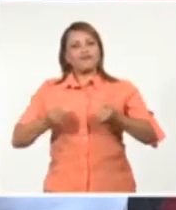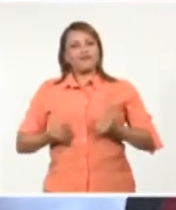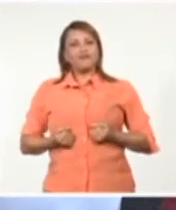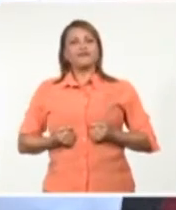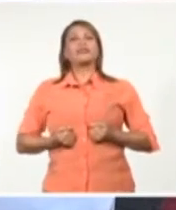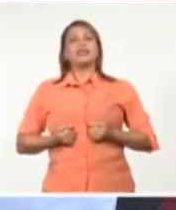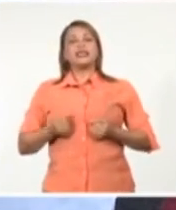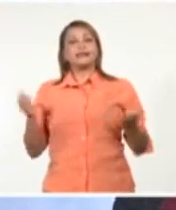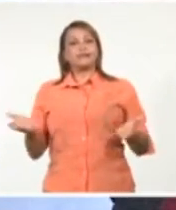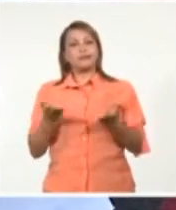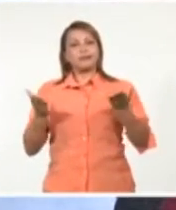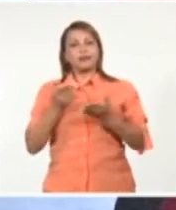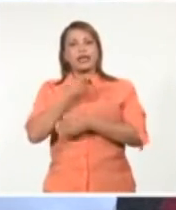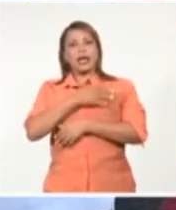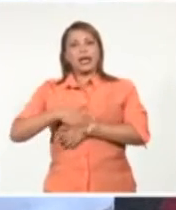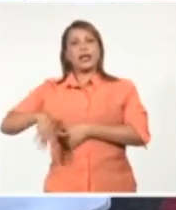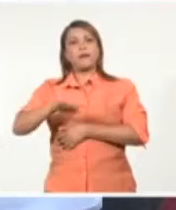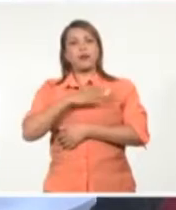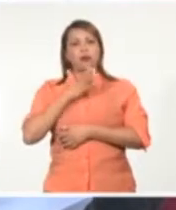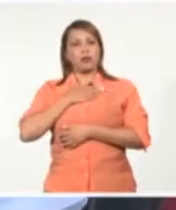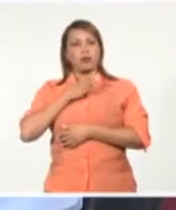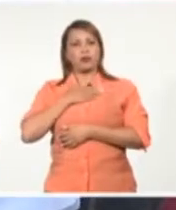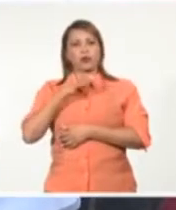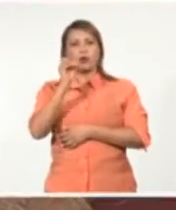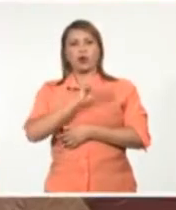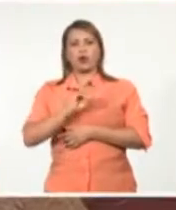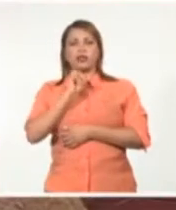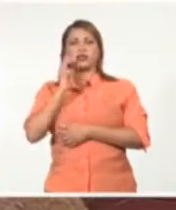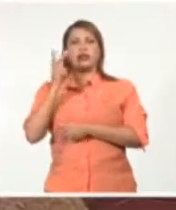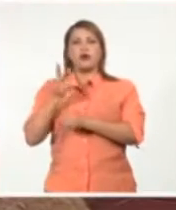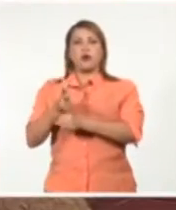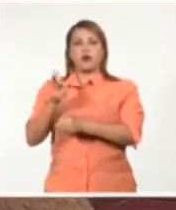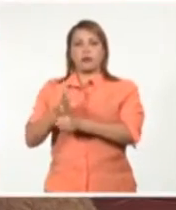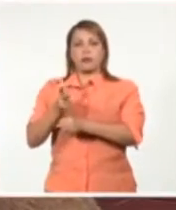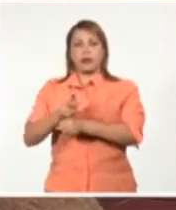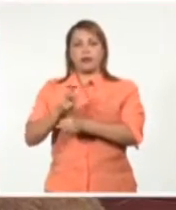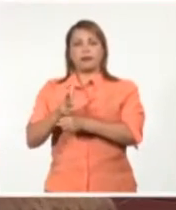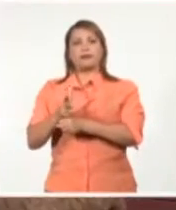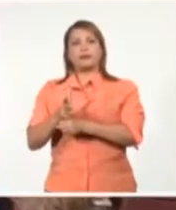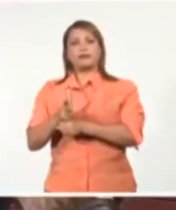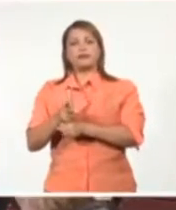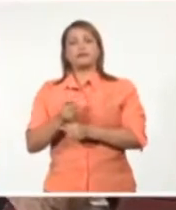reconstitución del pueblo Medachorpi en el oriente guatemalteco. Darnos a conocer,